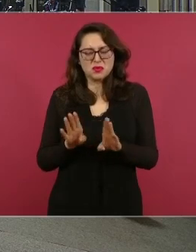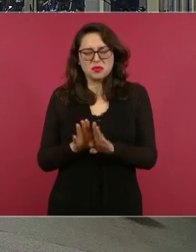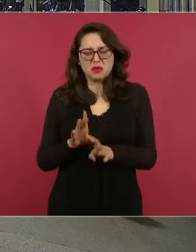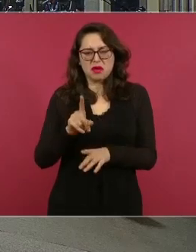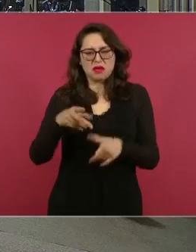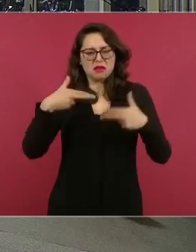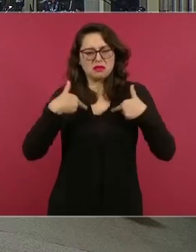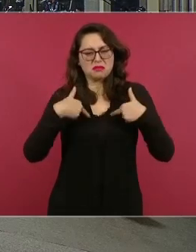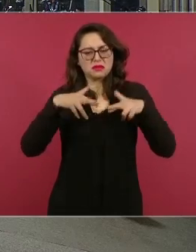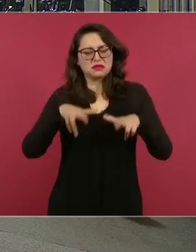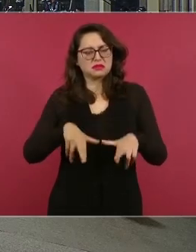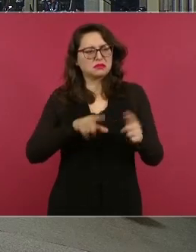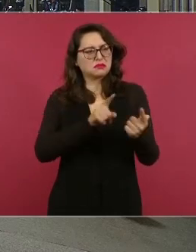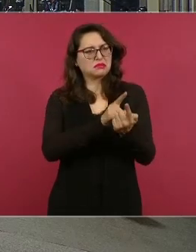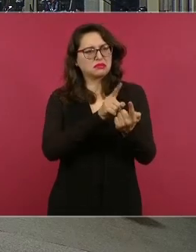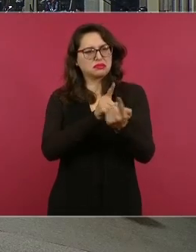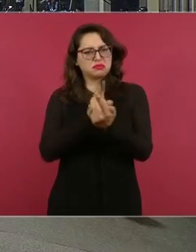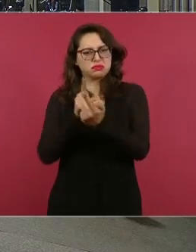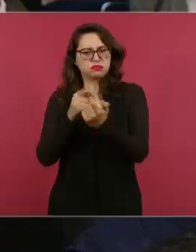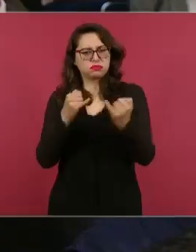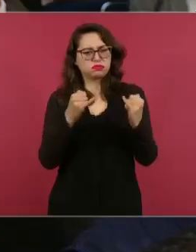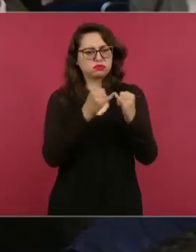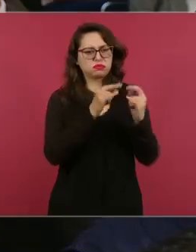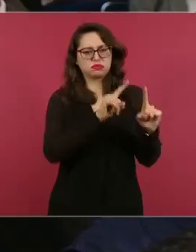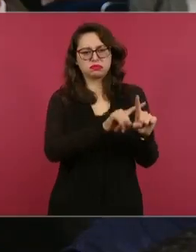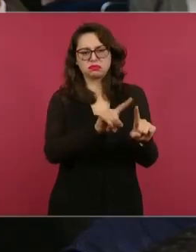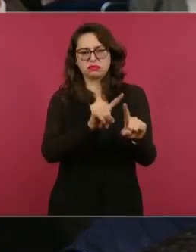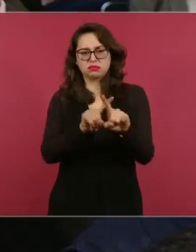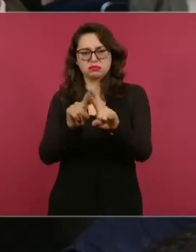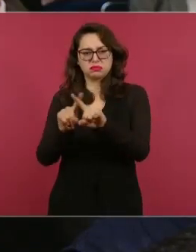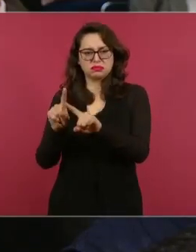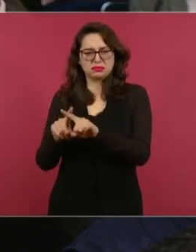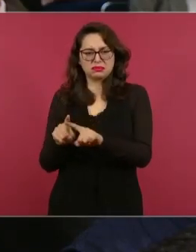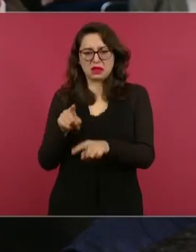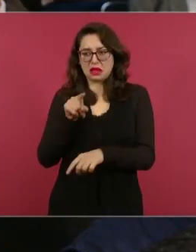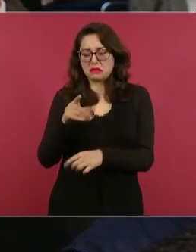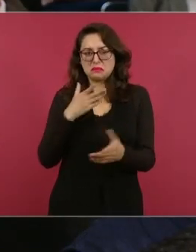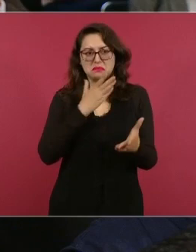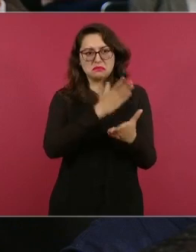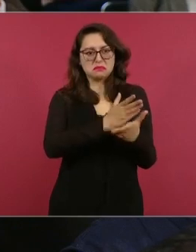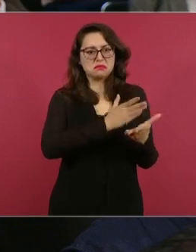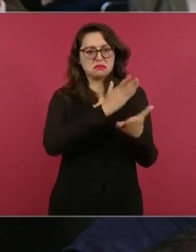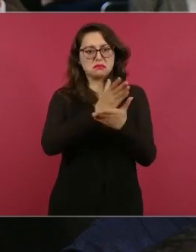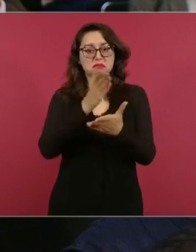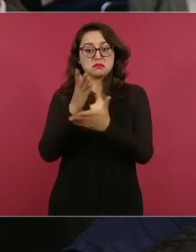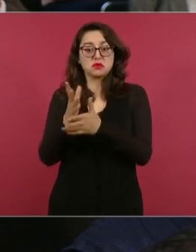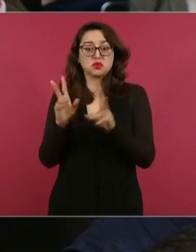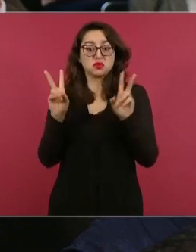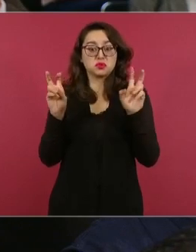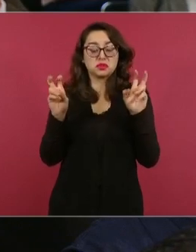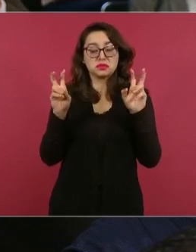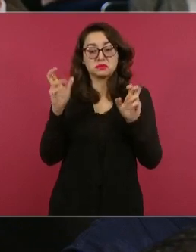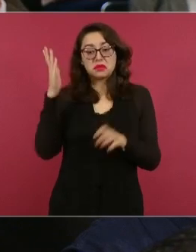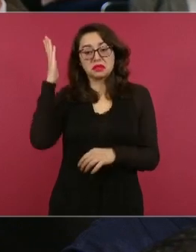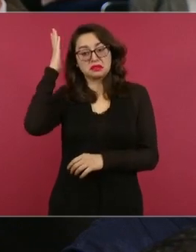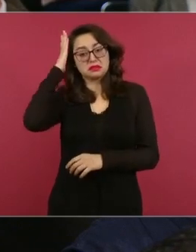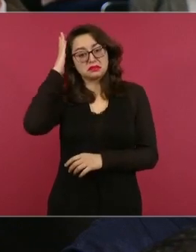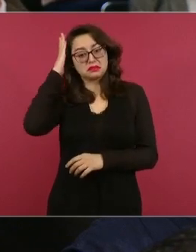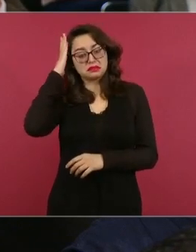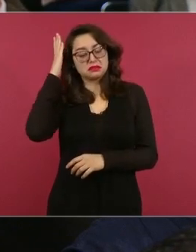hacienda sat ims fiscalía regional de veracruz a donde todos han ido hablando de un supuesto